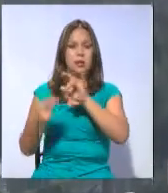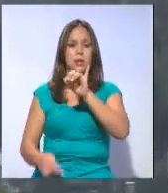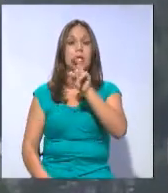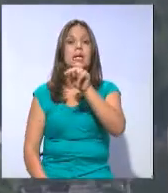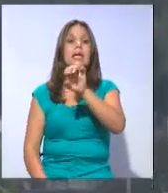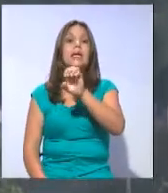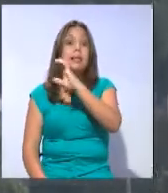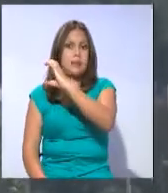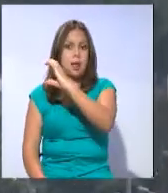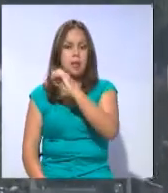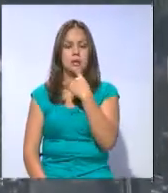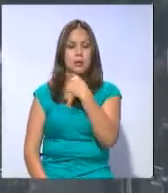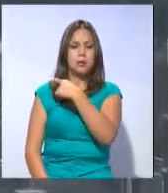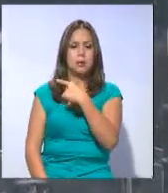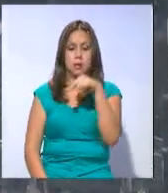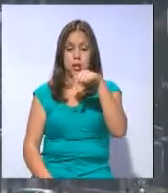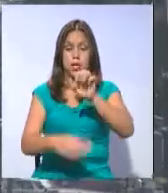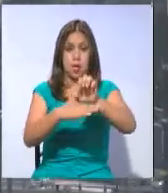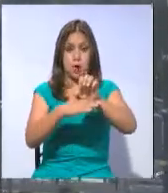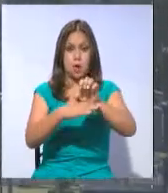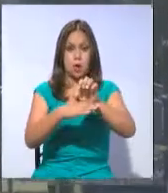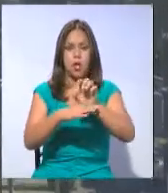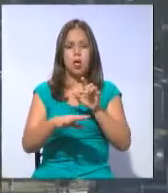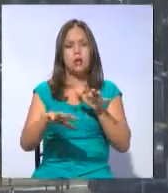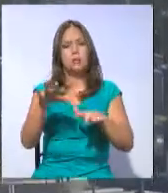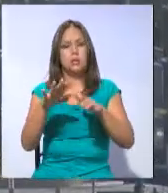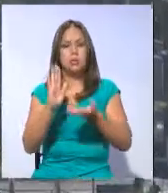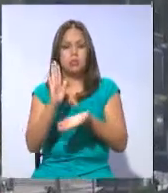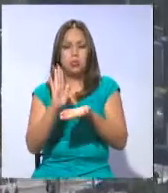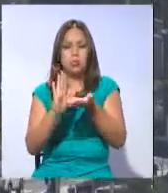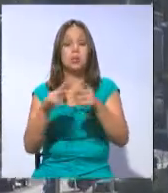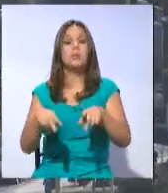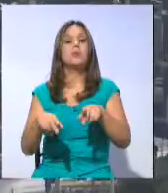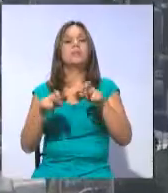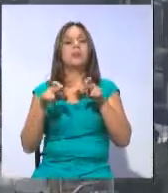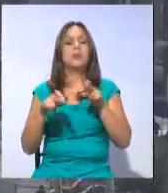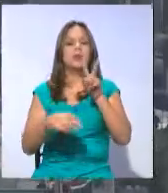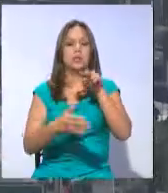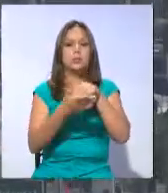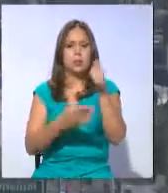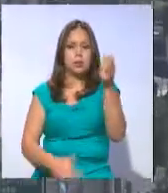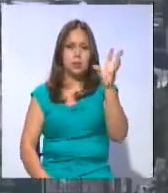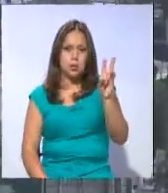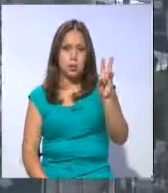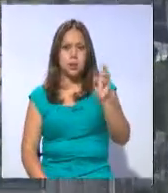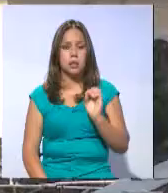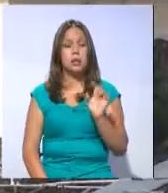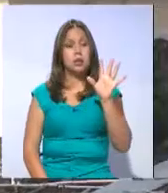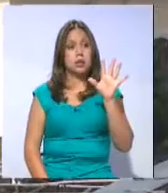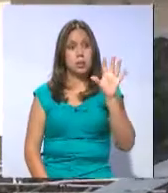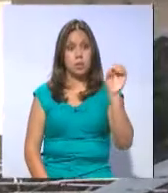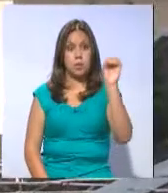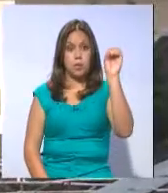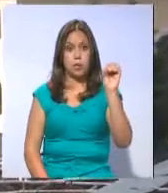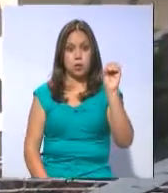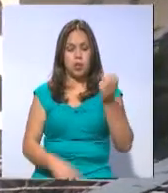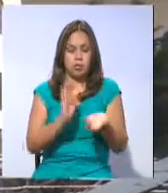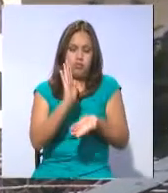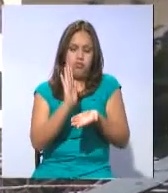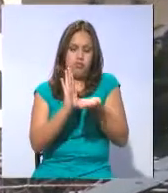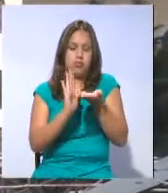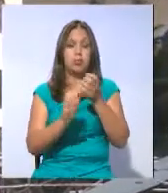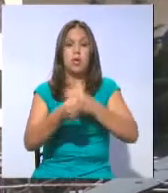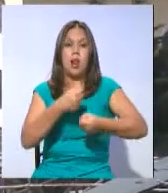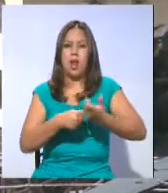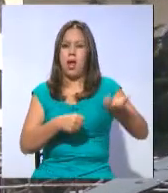INEC, señala que en el país hubo un crecimiento de los permisos de construcción en el 2016 de un 5%, frente al año